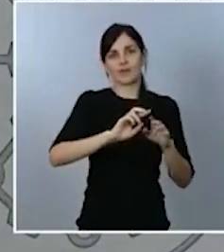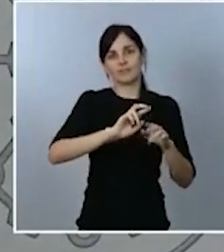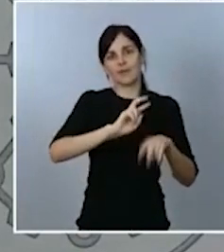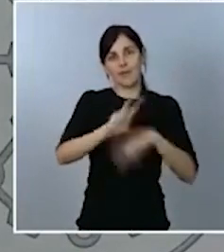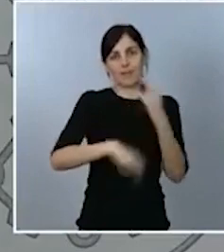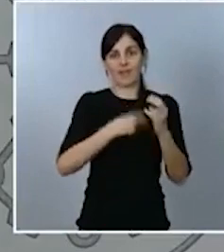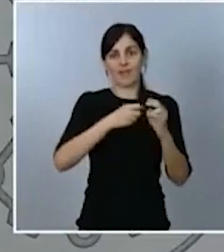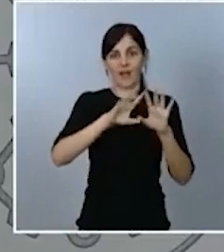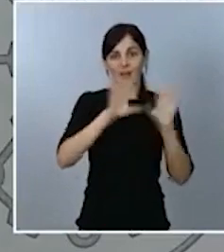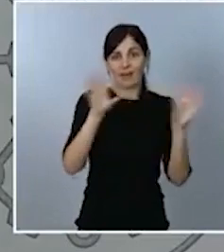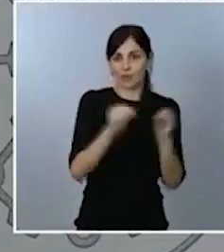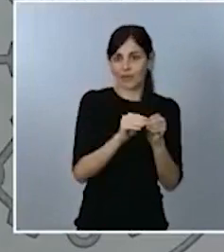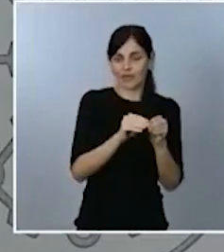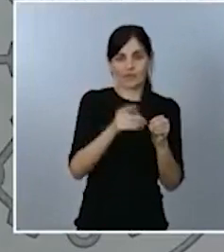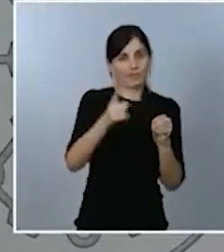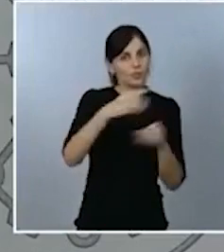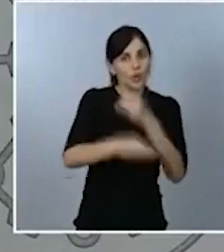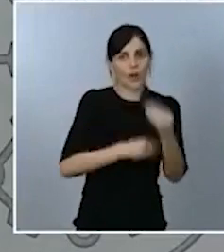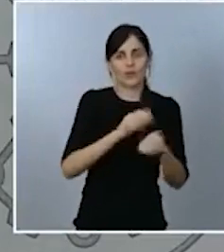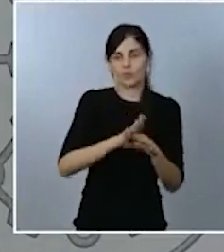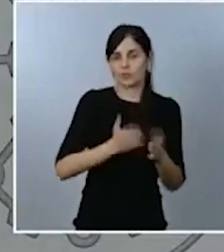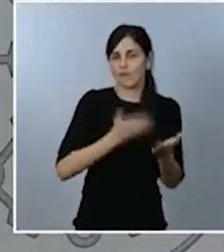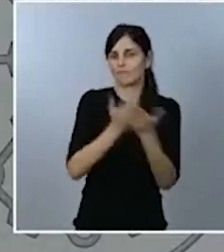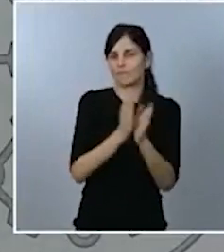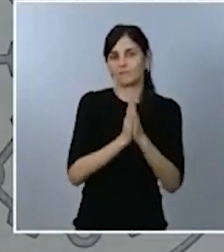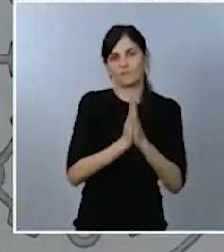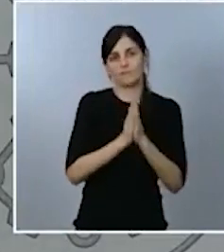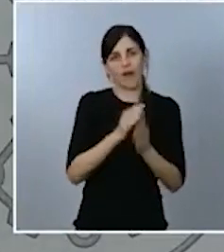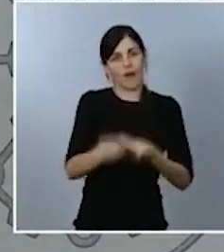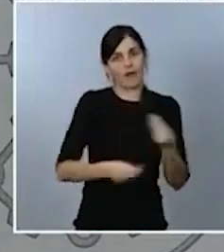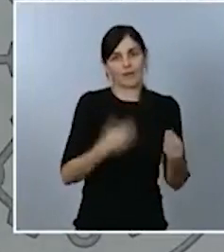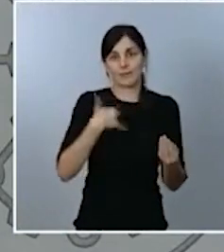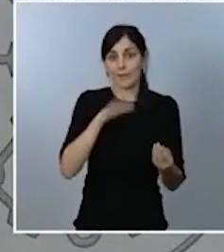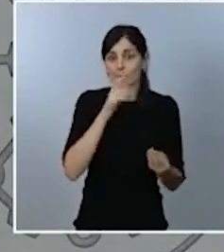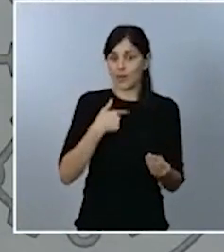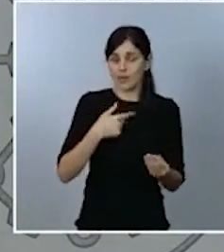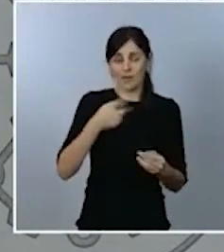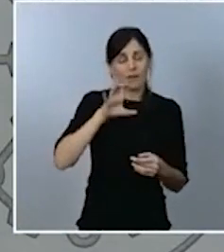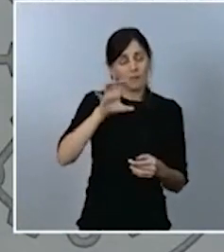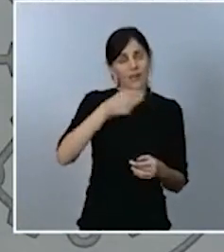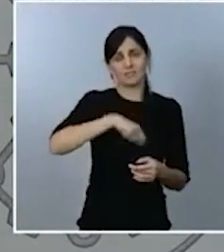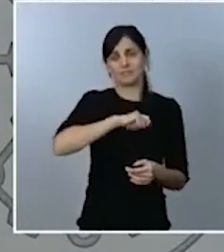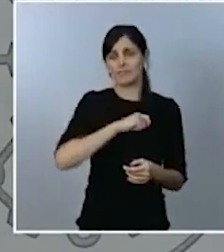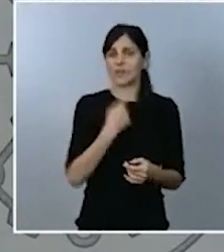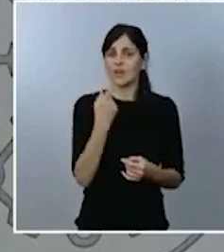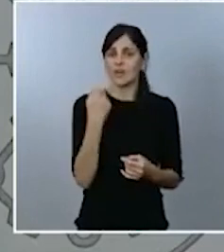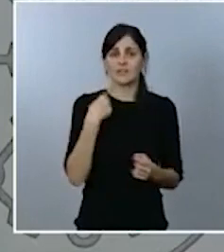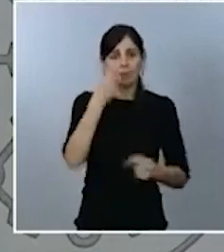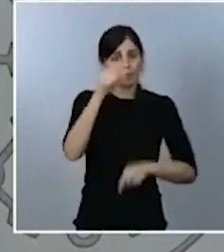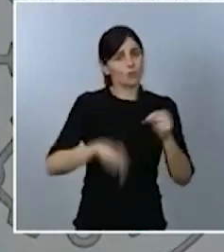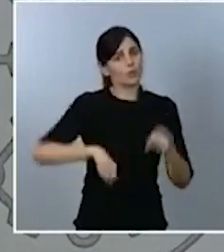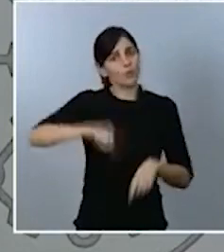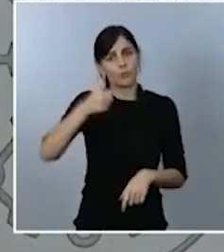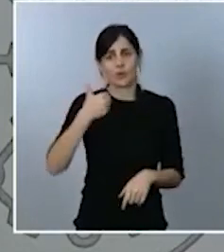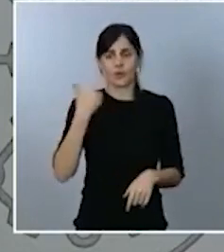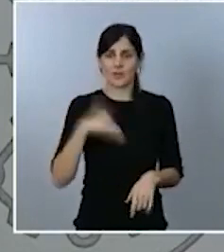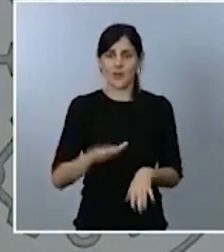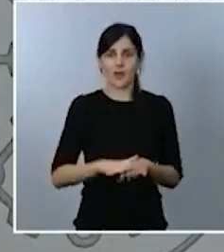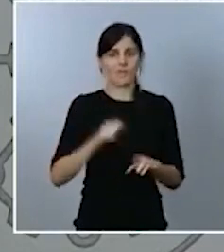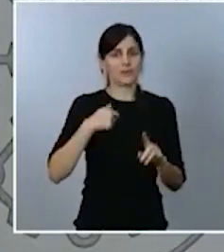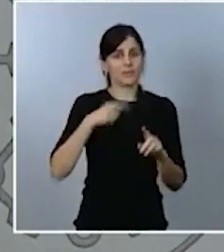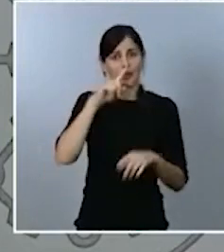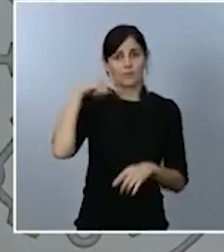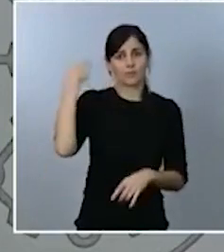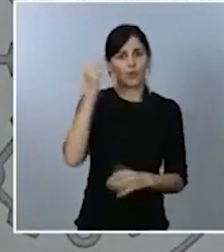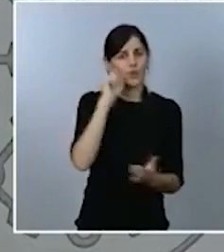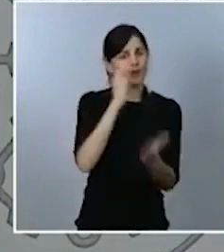actualizadas para ser capaces de afrontar los retos tan importantes que tenemos para el año 2021, retos derivados